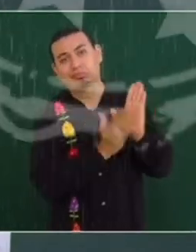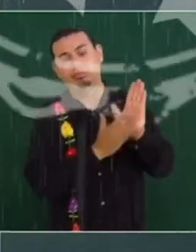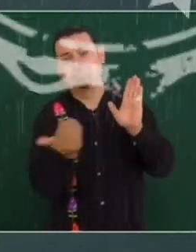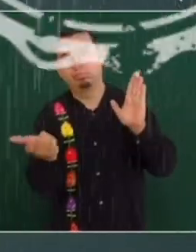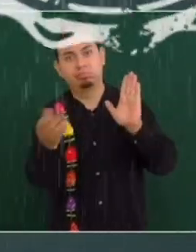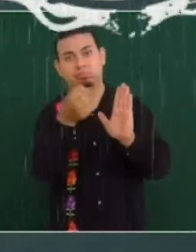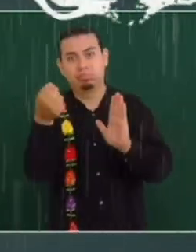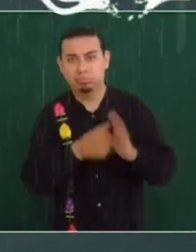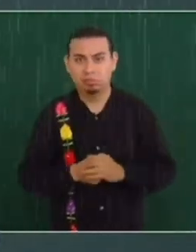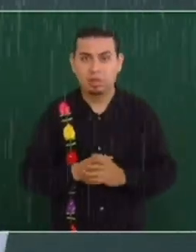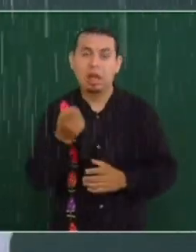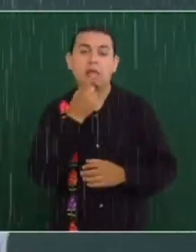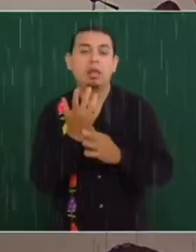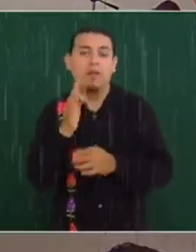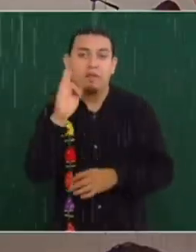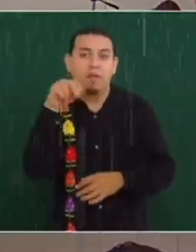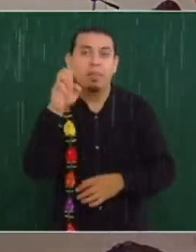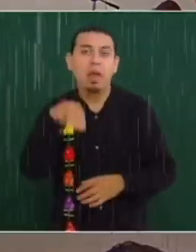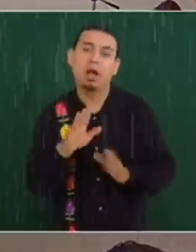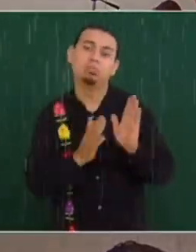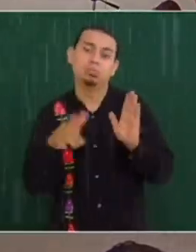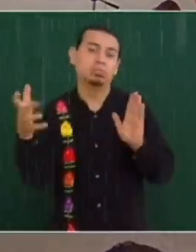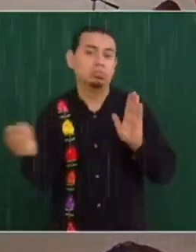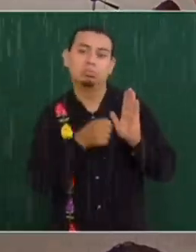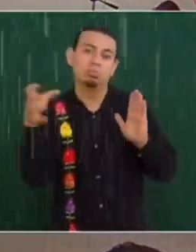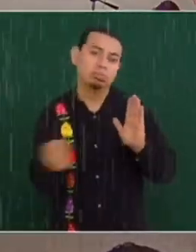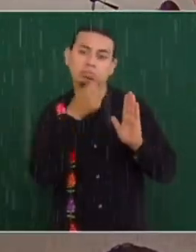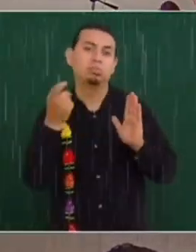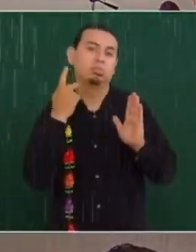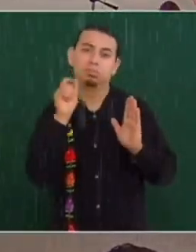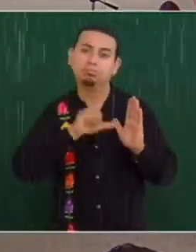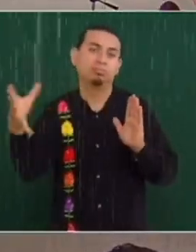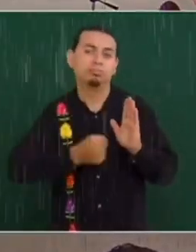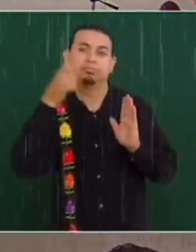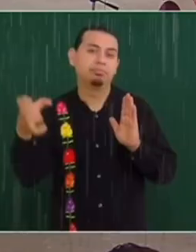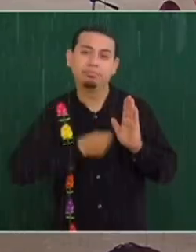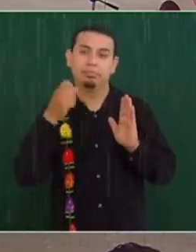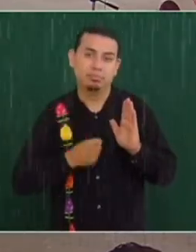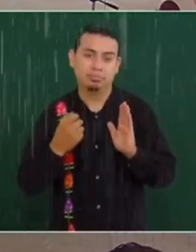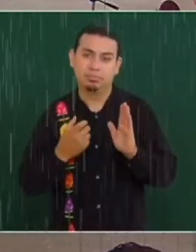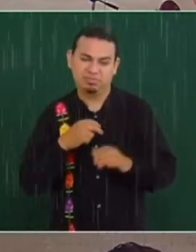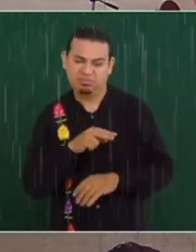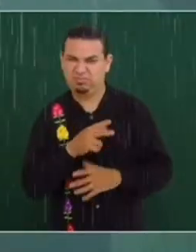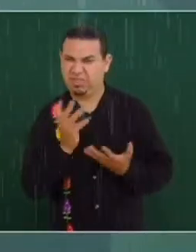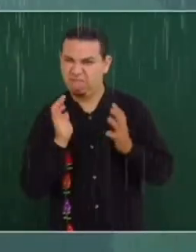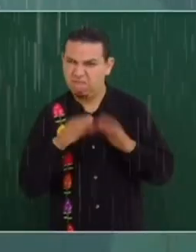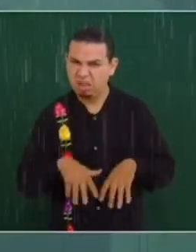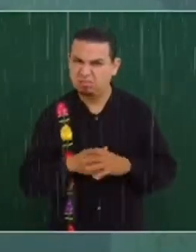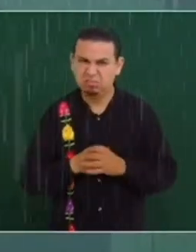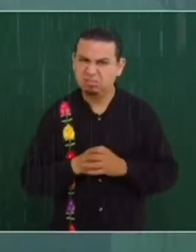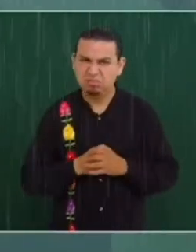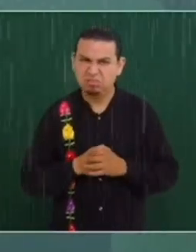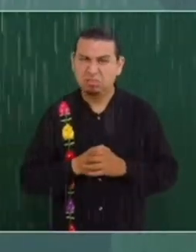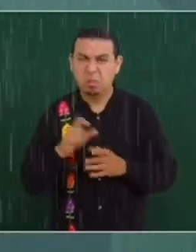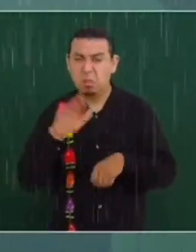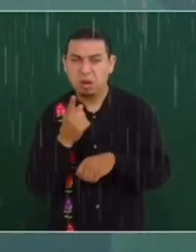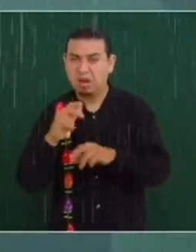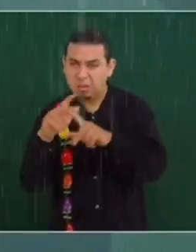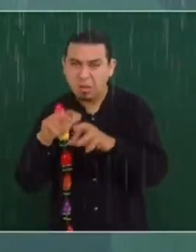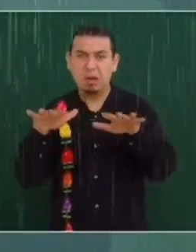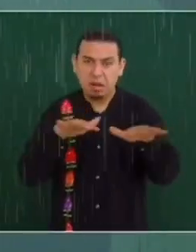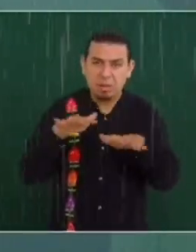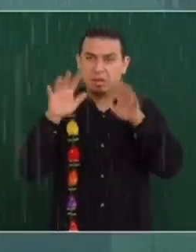Había lo que llamaban el Fonden, que era un programa podrido, porque cada vez que habían desgracias,